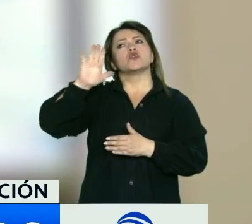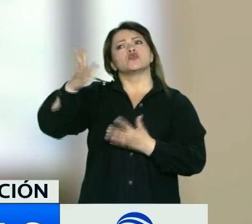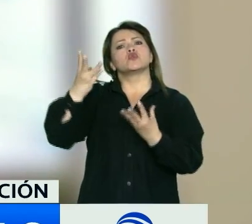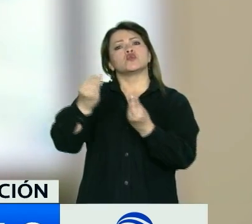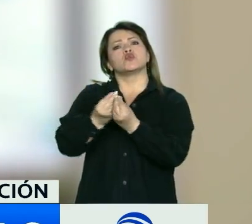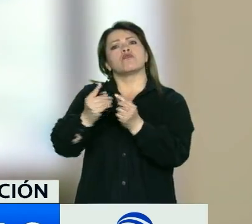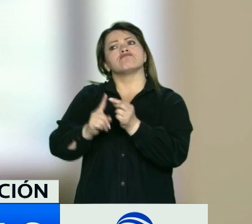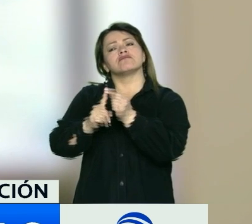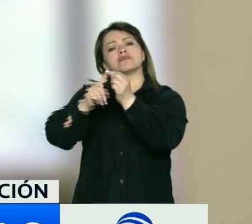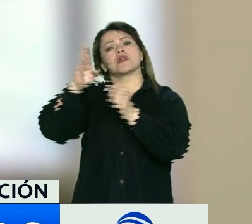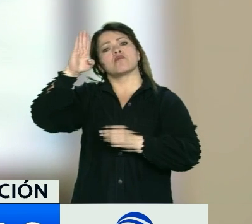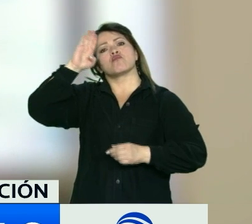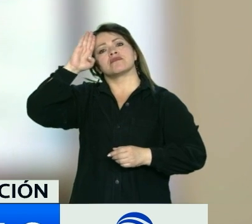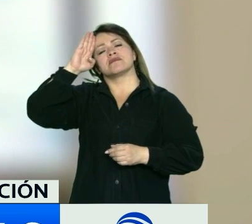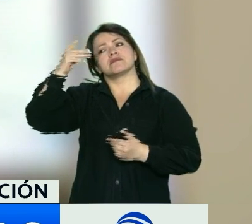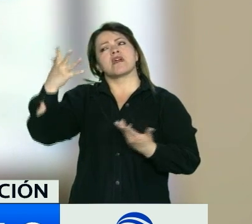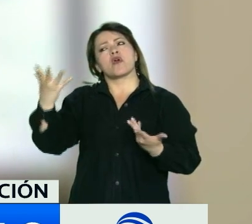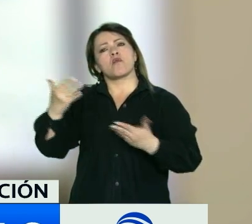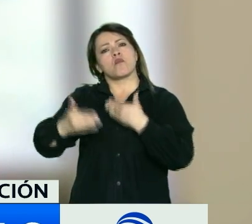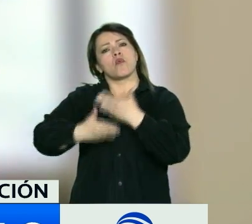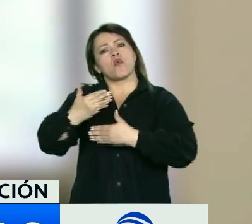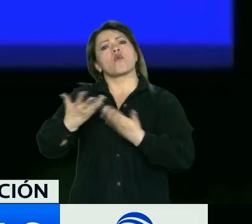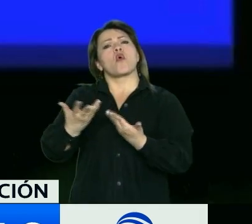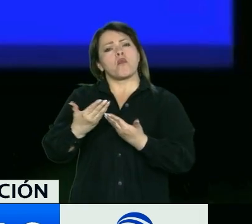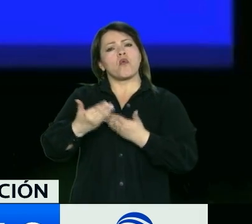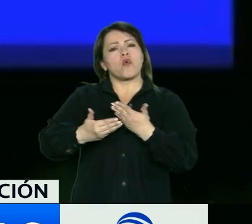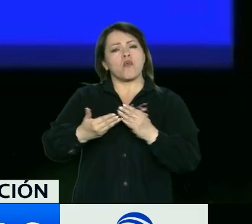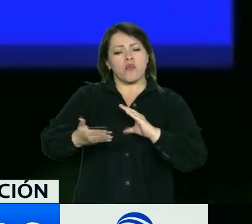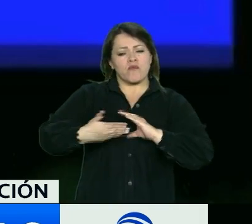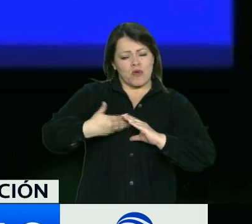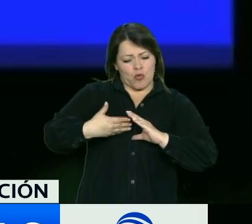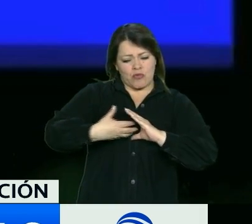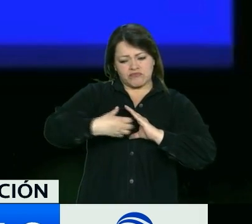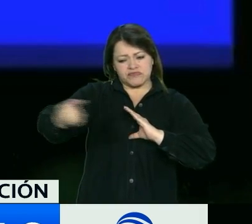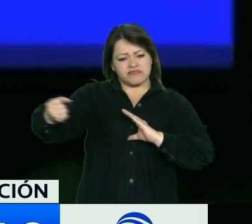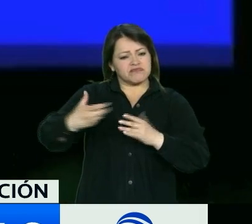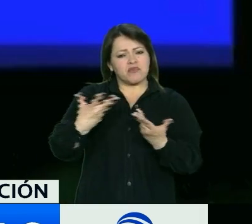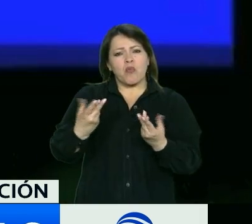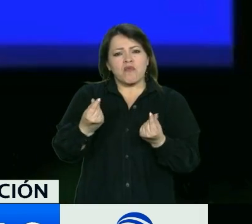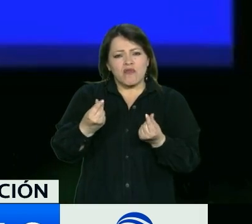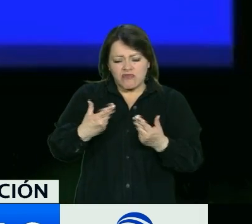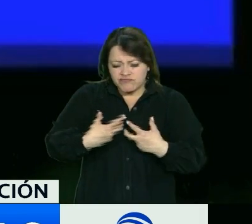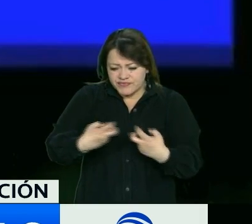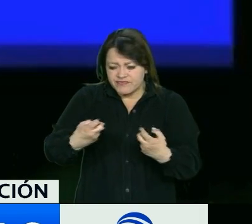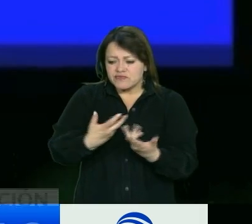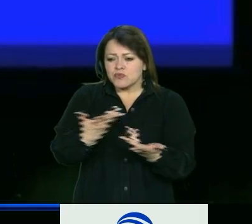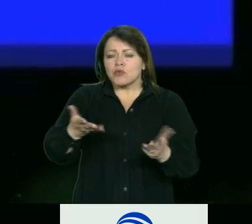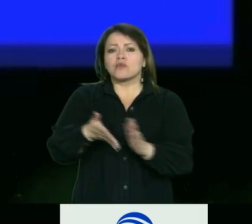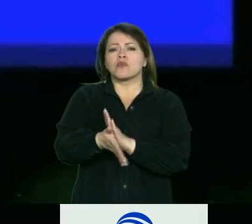Policía, con el fin de perfeccionarlo e igualmente el esclarecimiento de los hechos durante la indagación. Gracias. Gracias. Gracias.